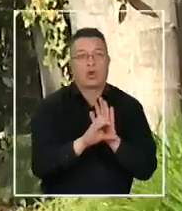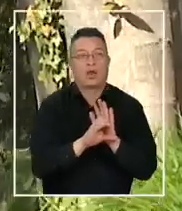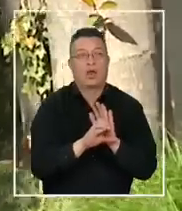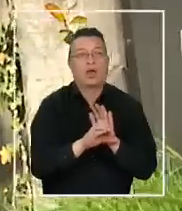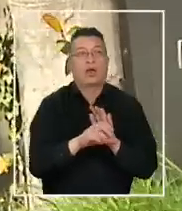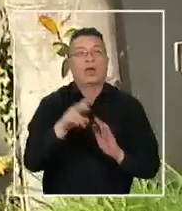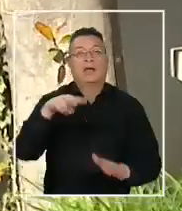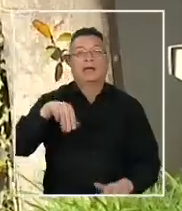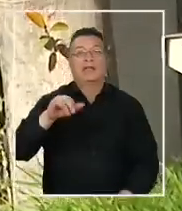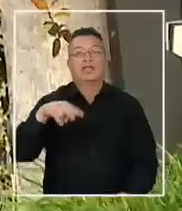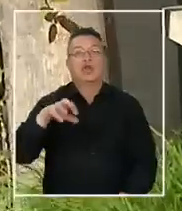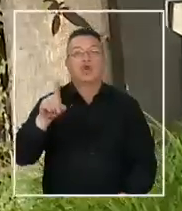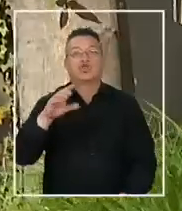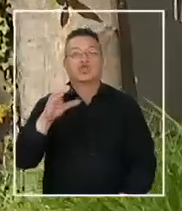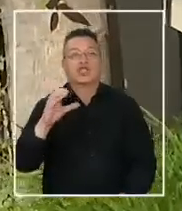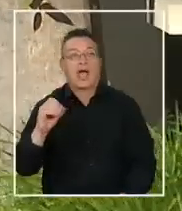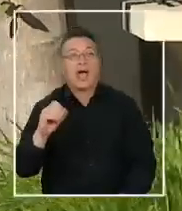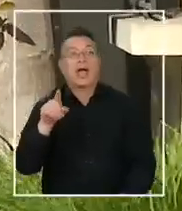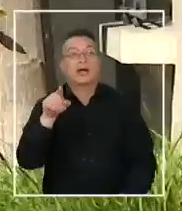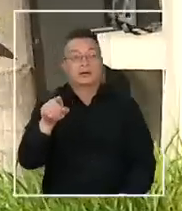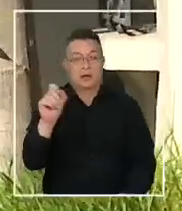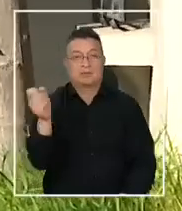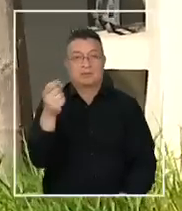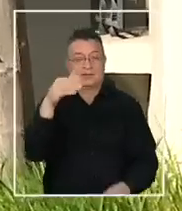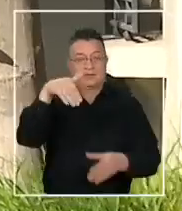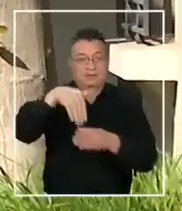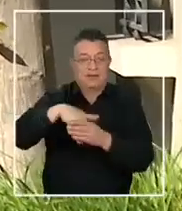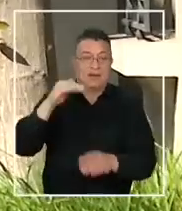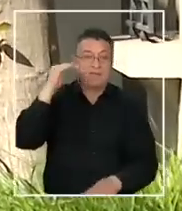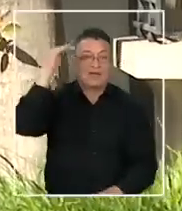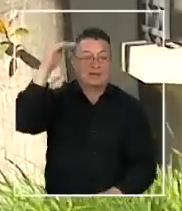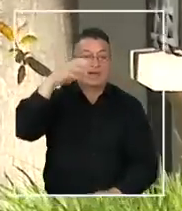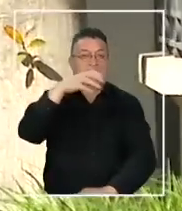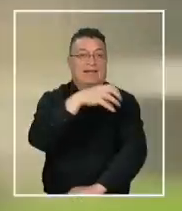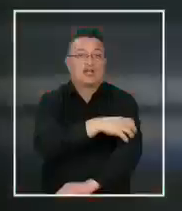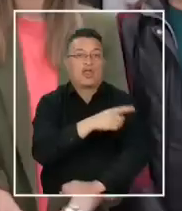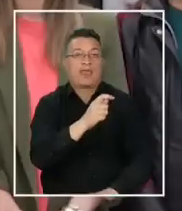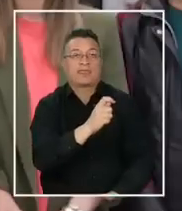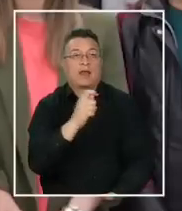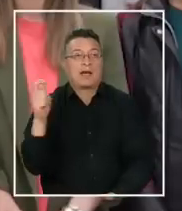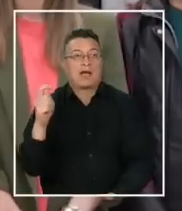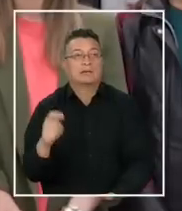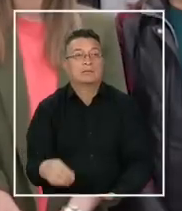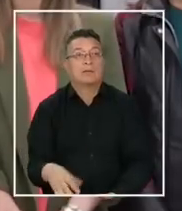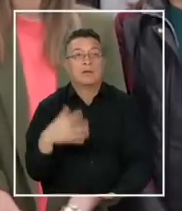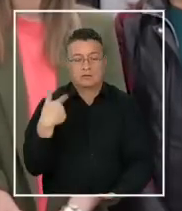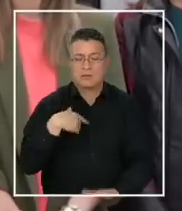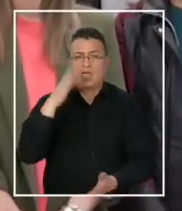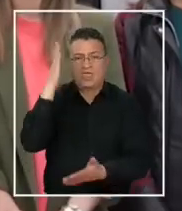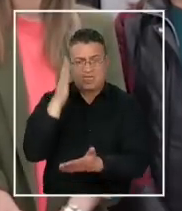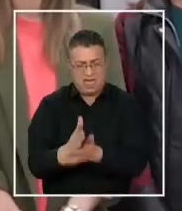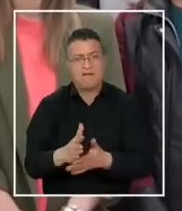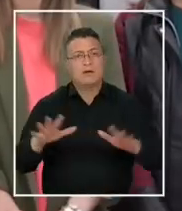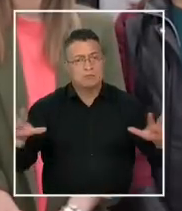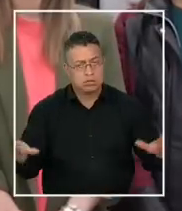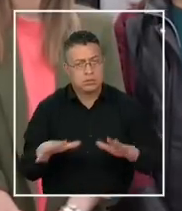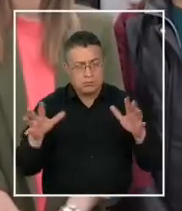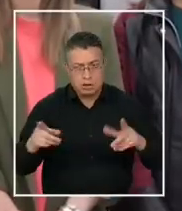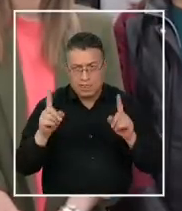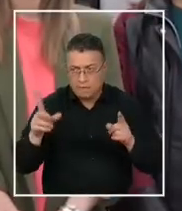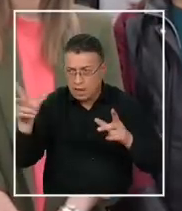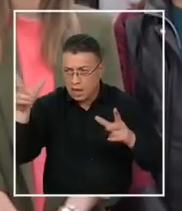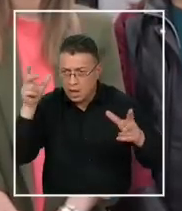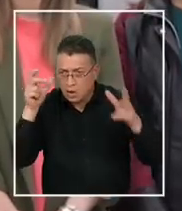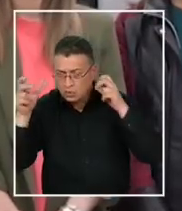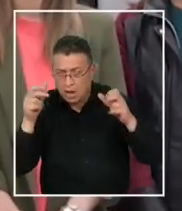trata de Dinoska Payauna, consejera electa en la primera mayoría en la región de Tarapacá. Tenemos que ser capaces de escuchar,